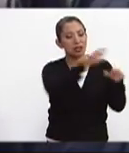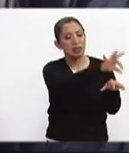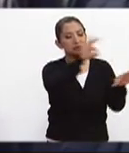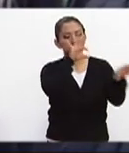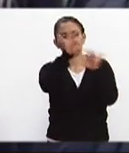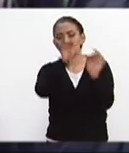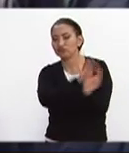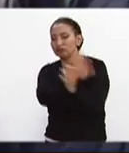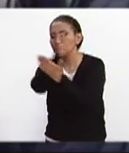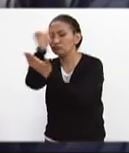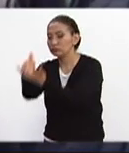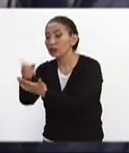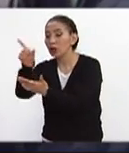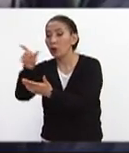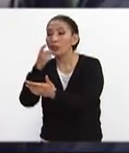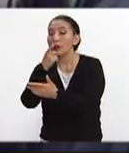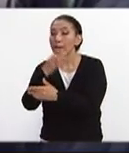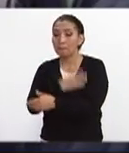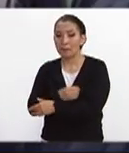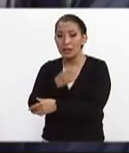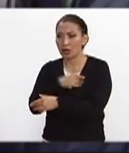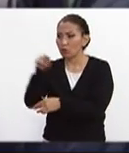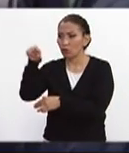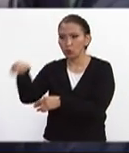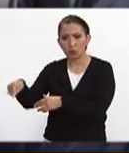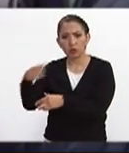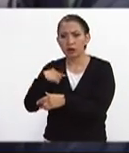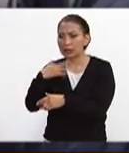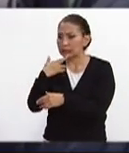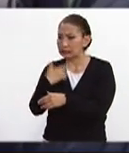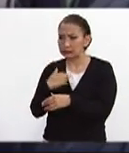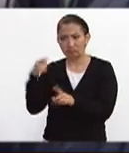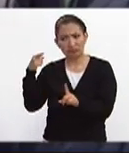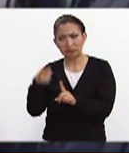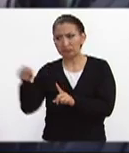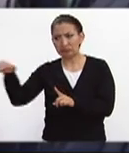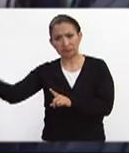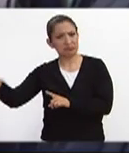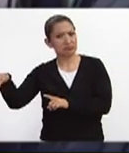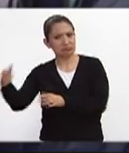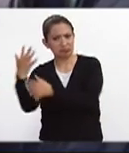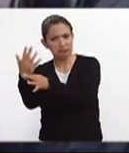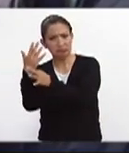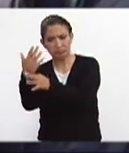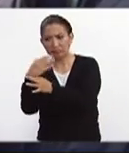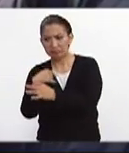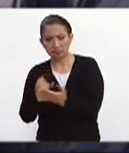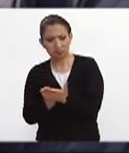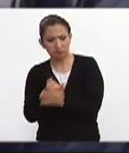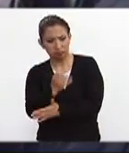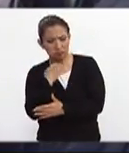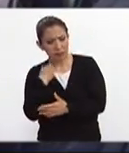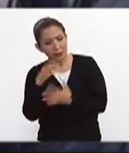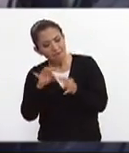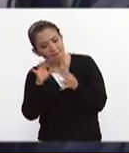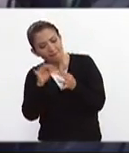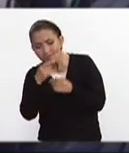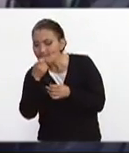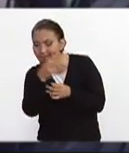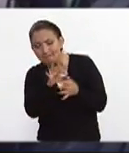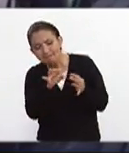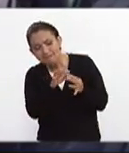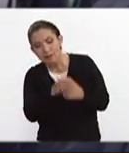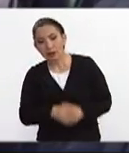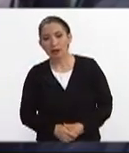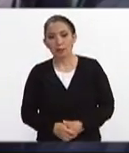y cuando menos mi hijo que ha estado ahí me reporta directamente las conclusiones o los comentarios que se están haciendo al respecto